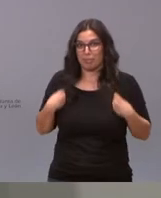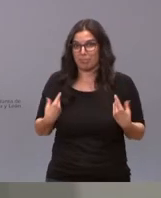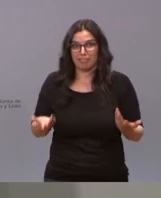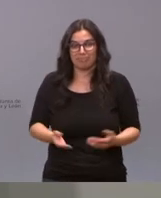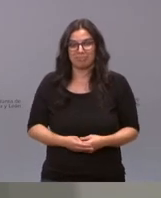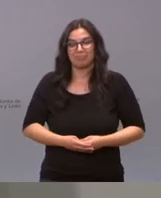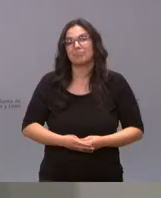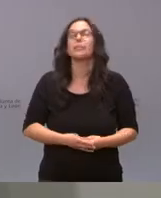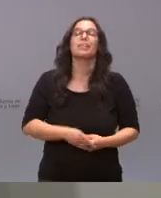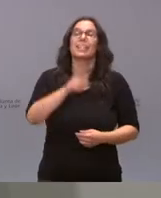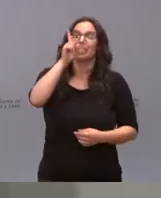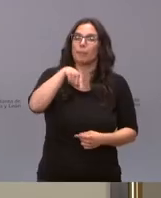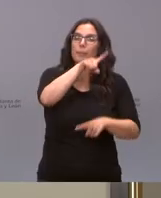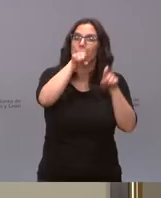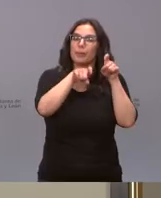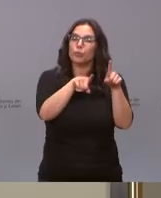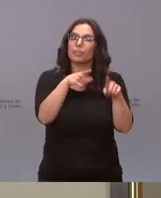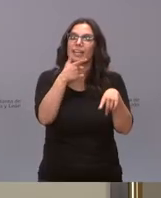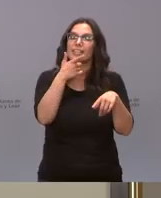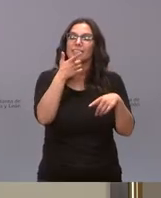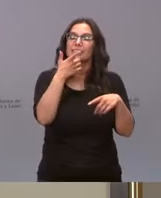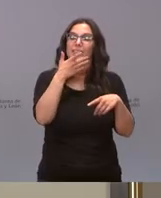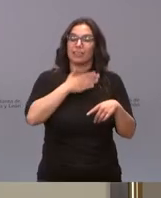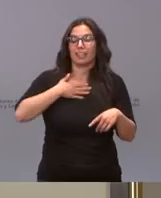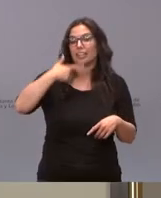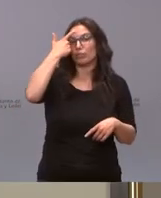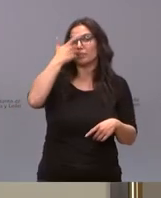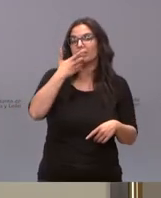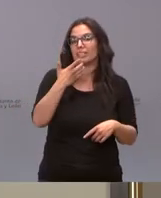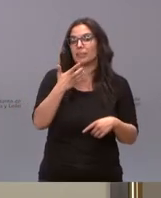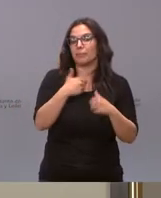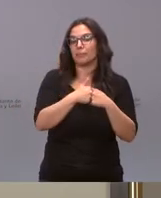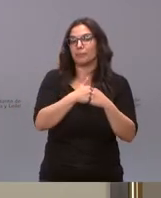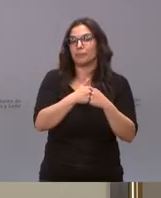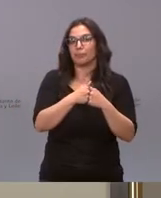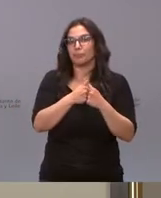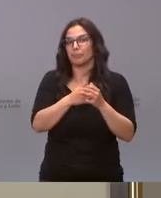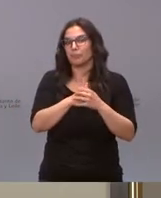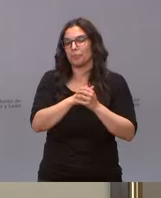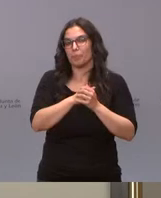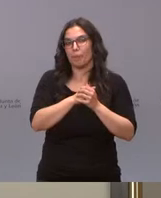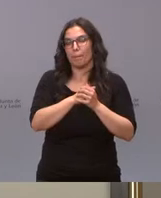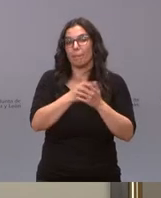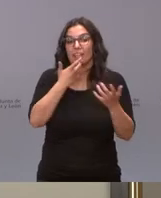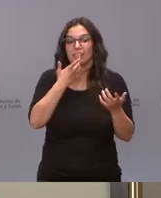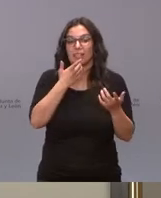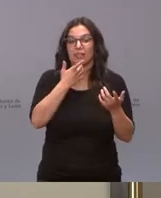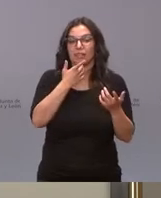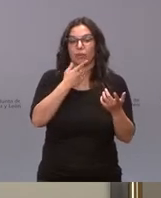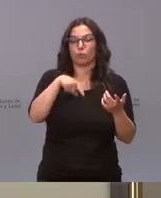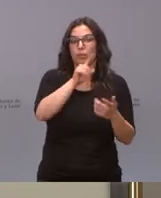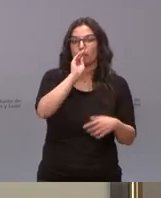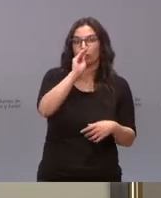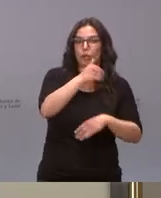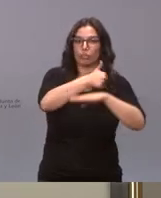si también me gustaría saber si aquí han recurrido al TSJ para